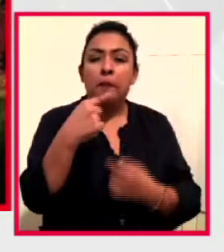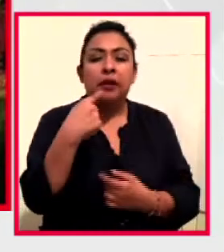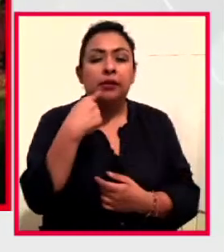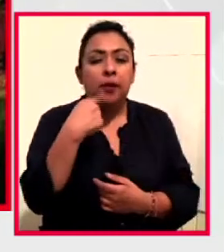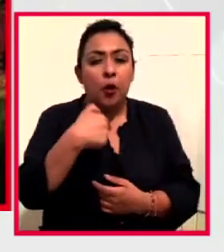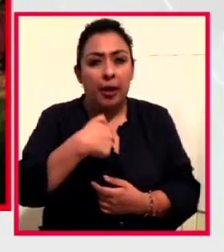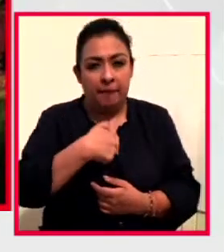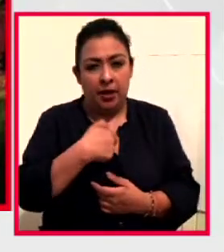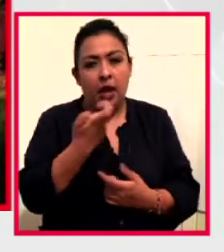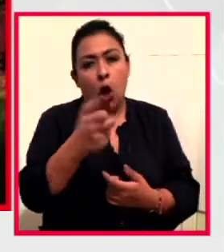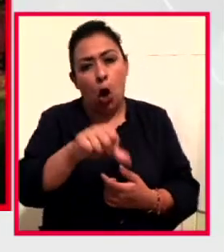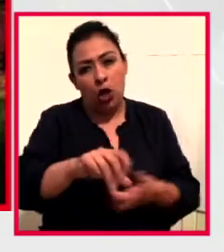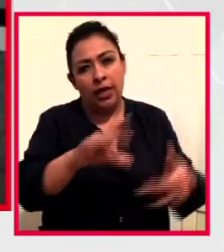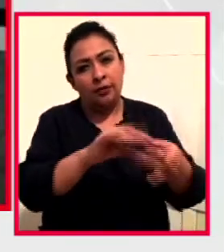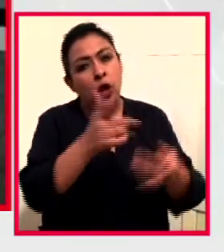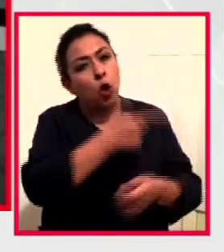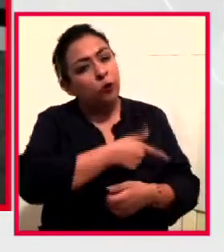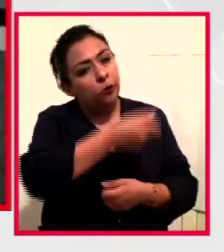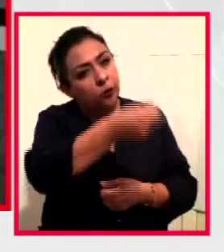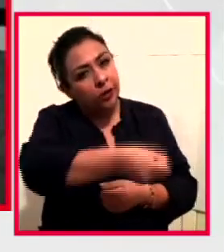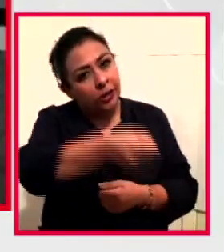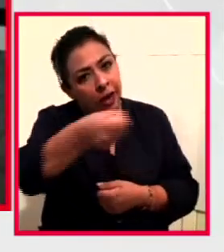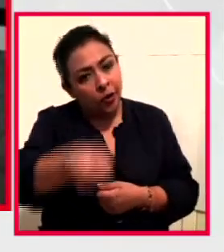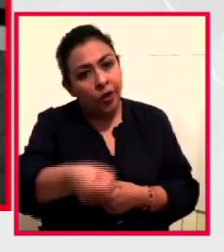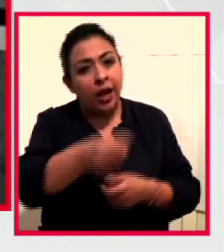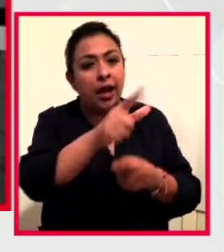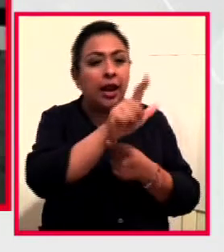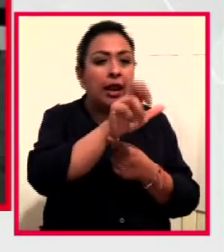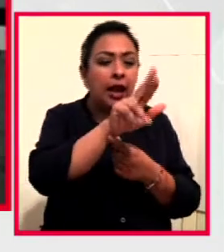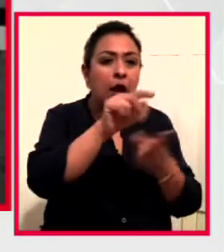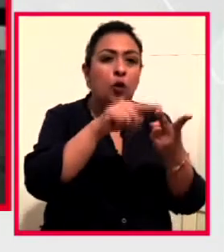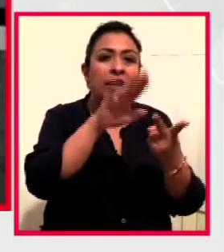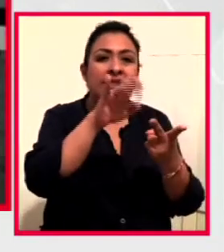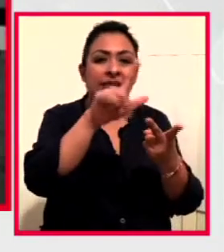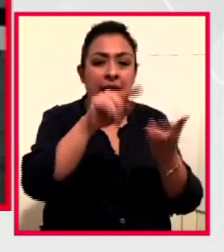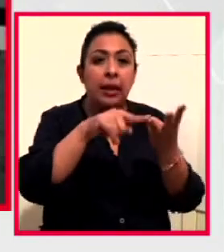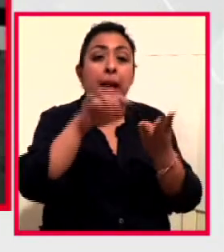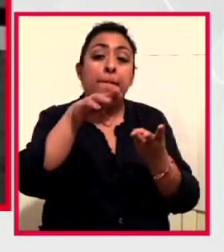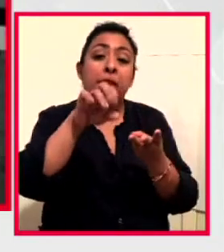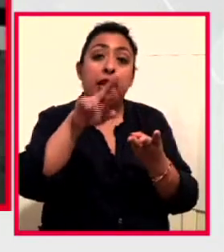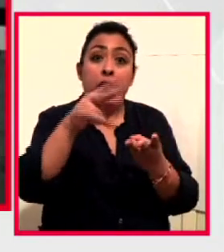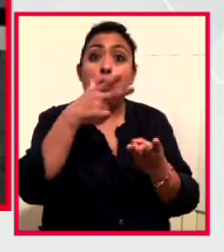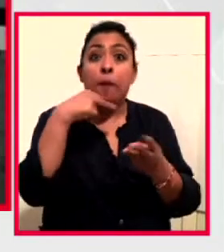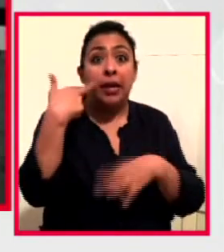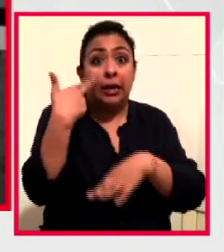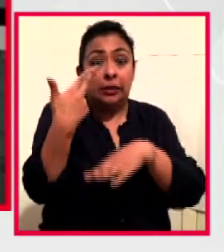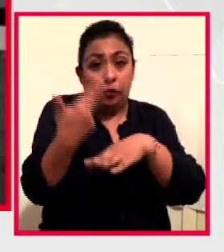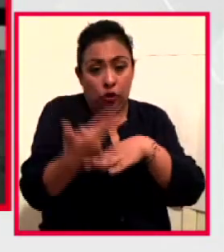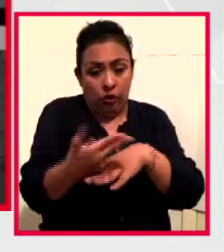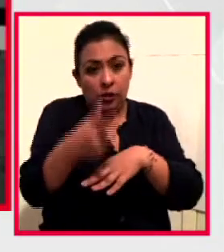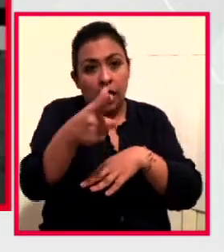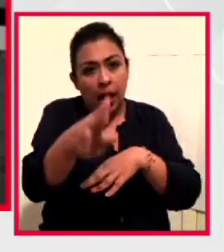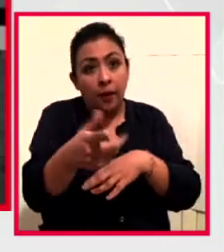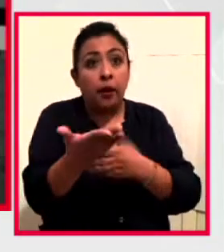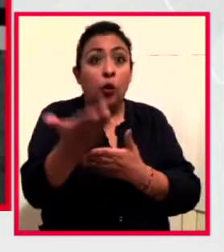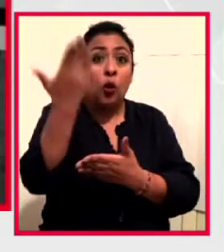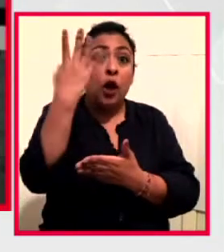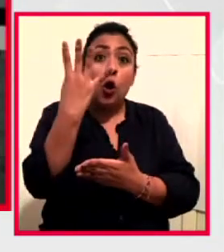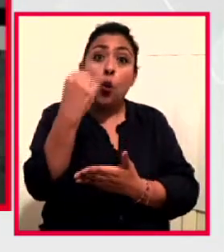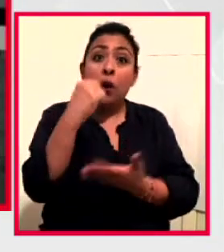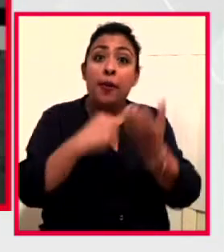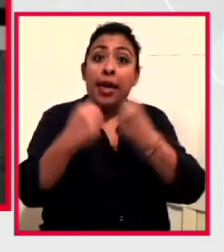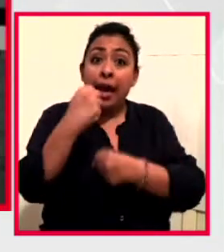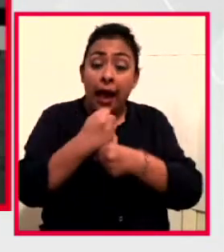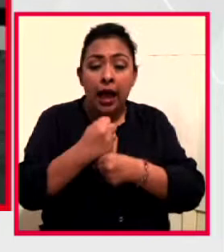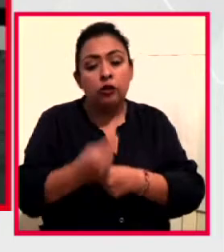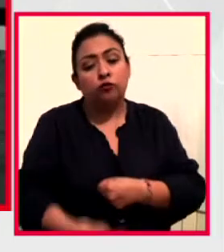platicar. Me da mucho gusto saludarlas. Gracias, Celia Mariano, que es el responsable también de esto. Desde los 9 años tocaban ya y cantaban contigo,